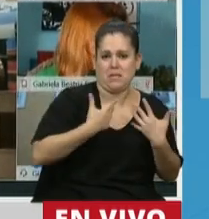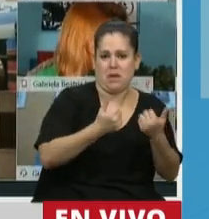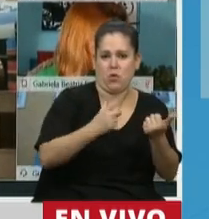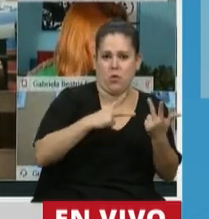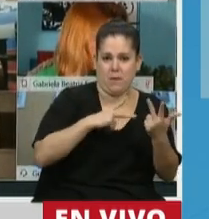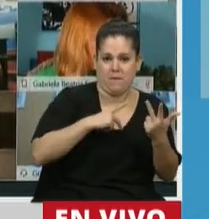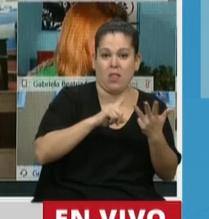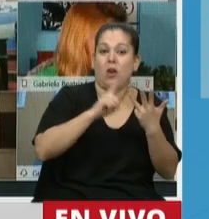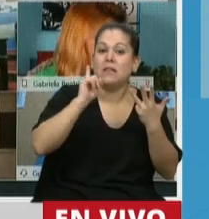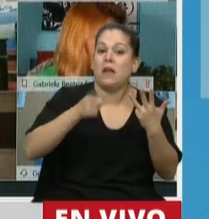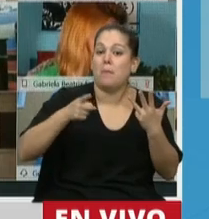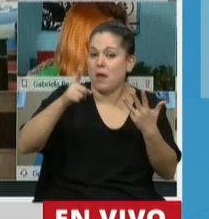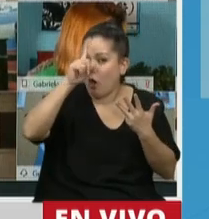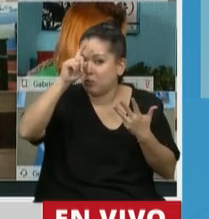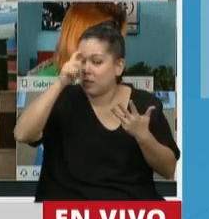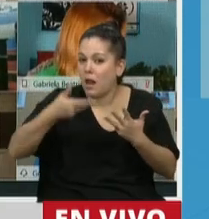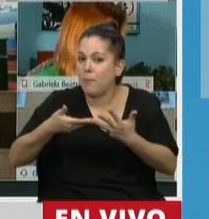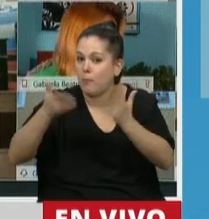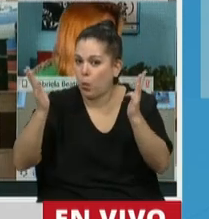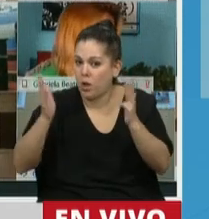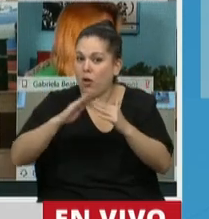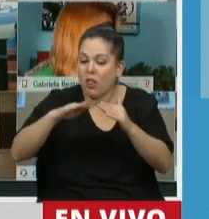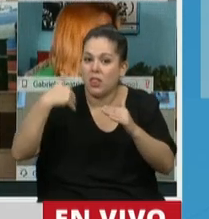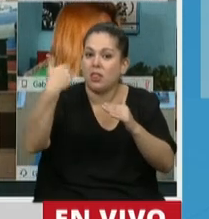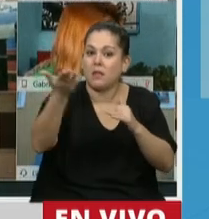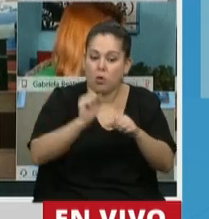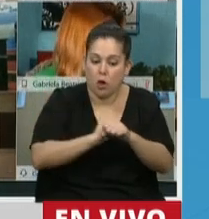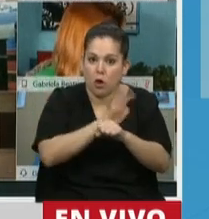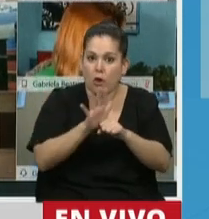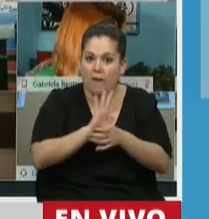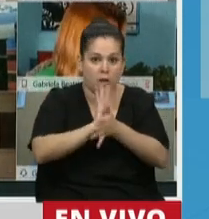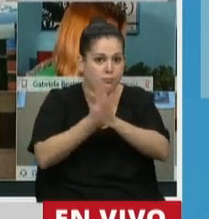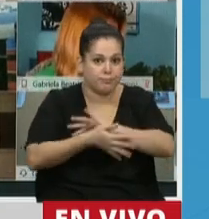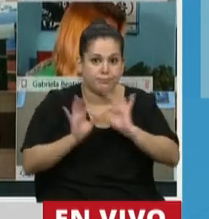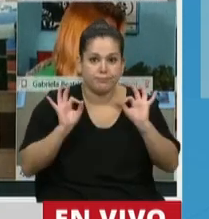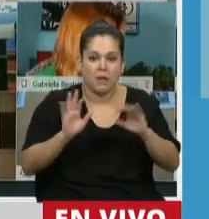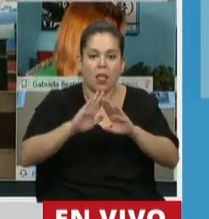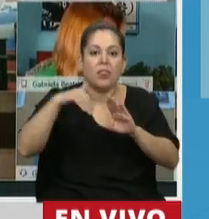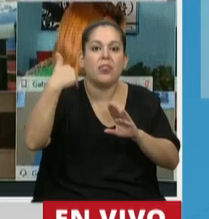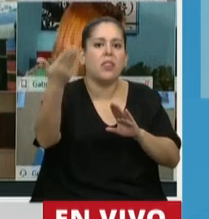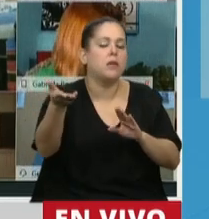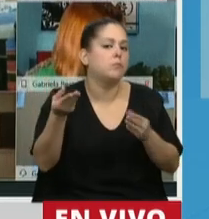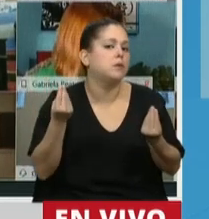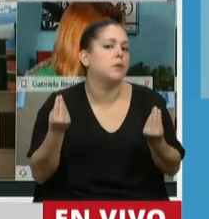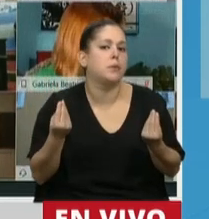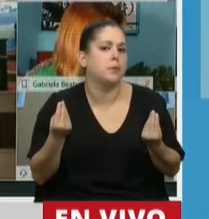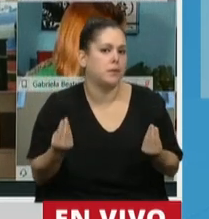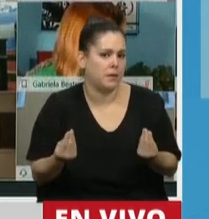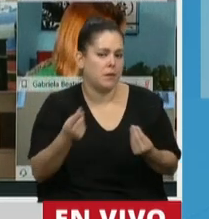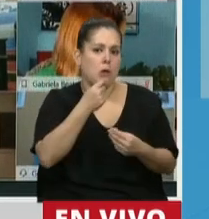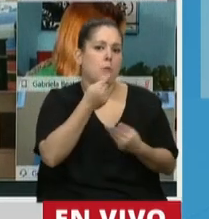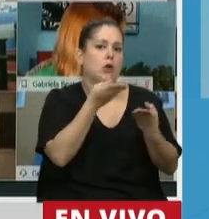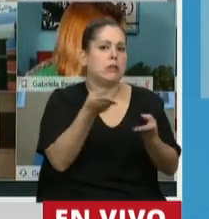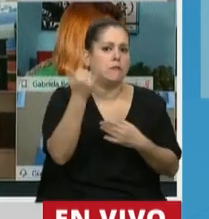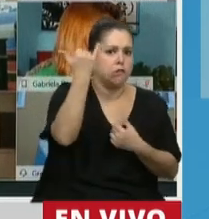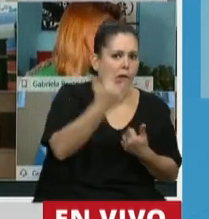hasta el sector público después de la pandemia. Porque habrán de quedarse el sector público con los servicios que se implementaron, con los